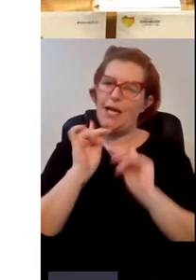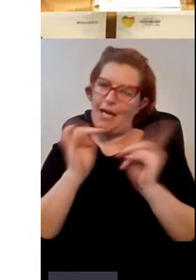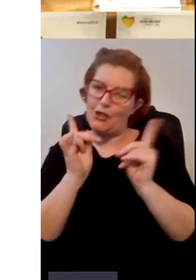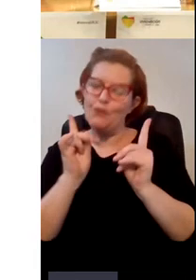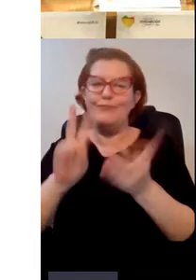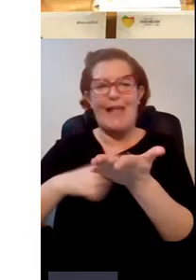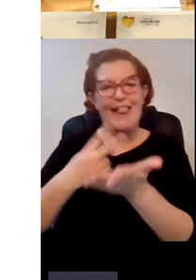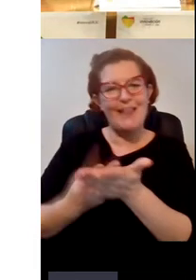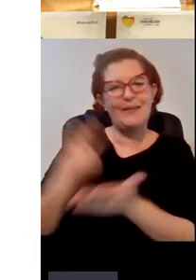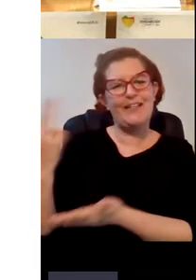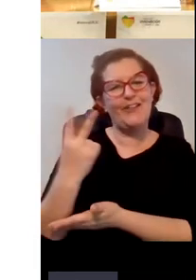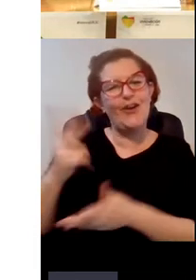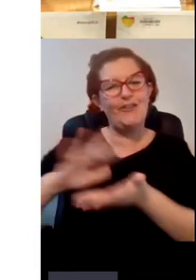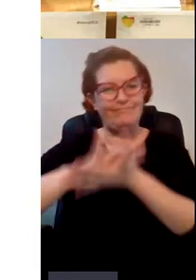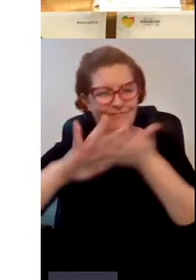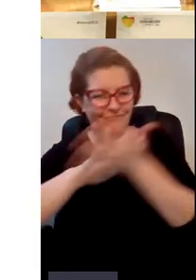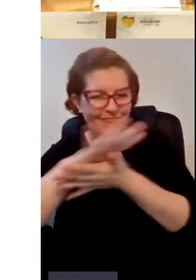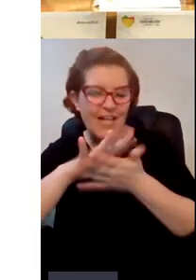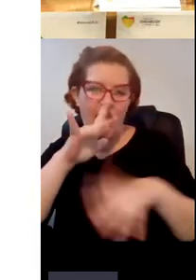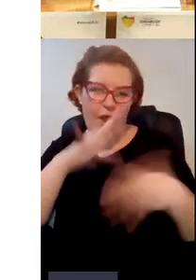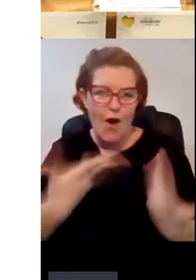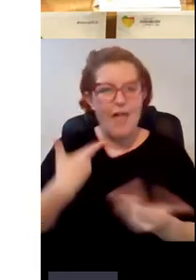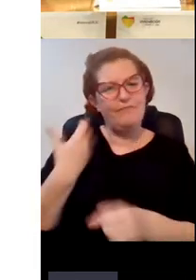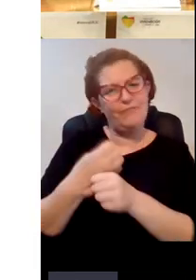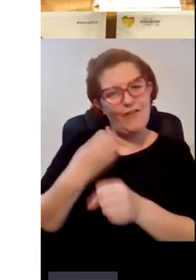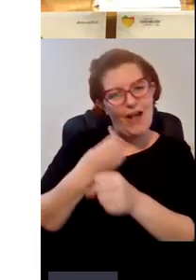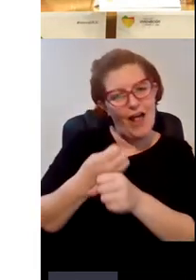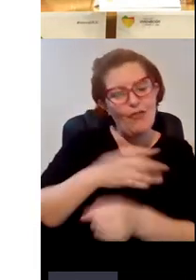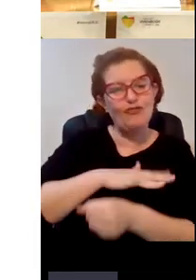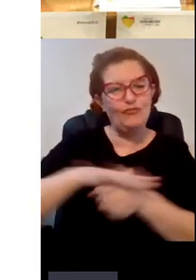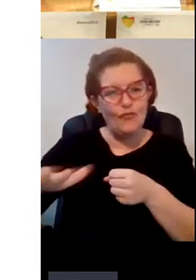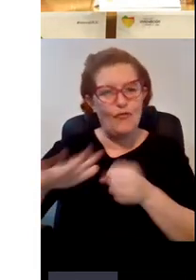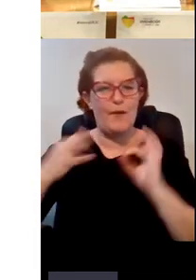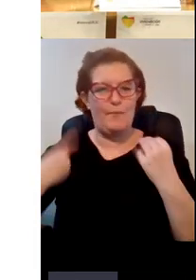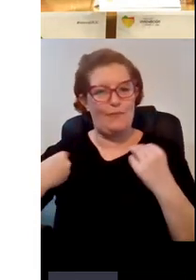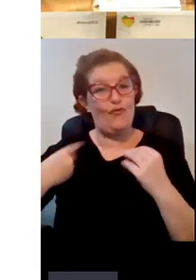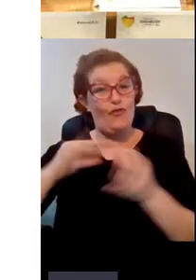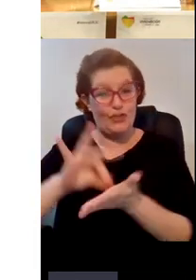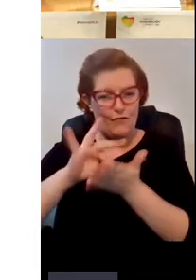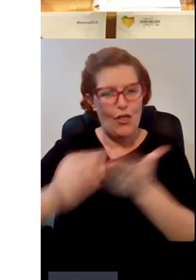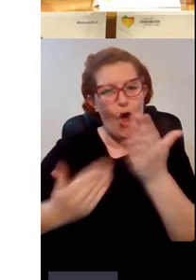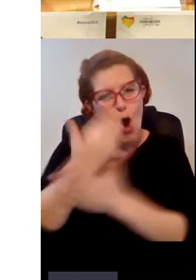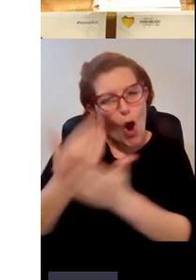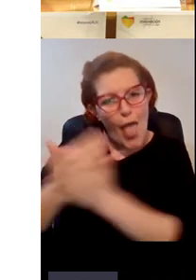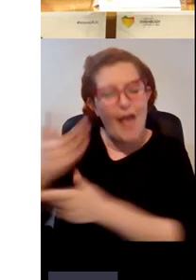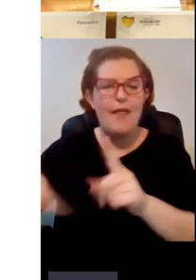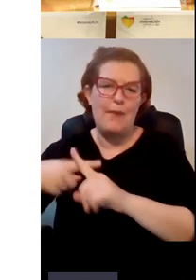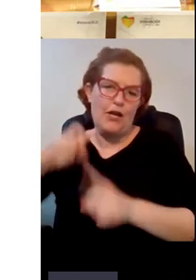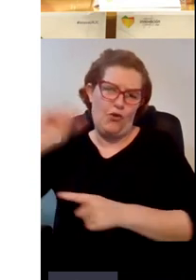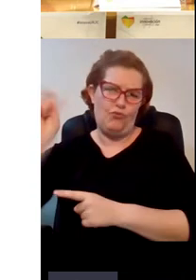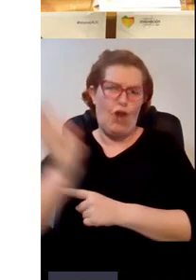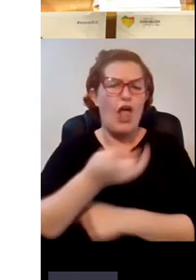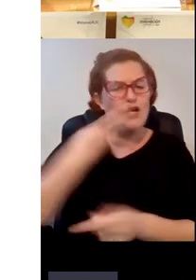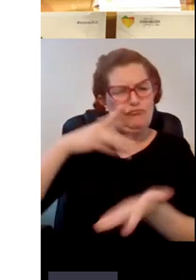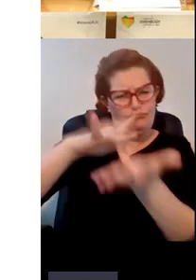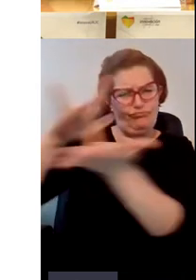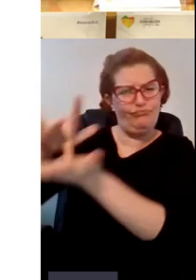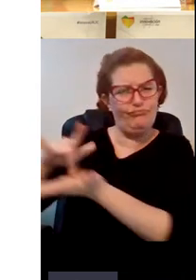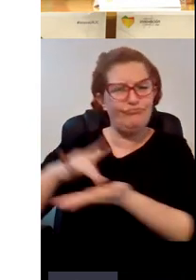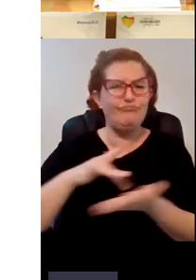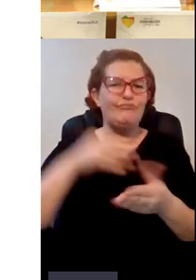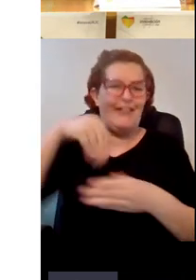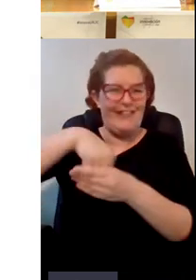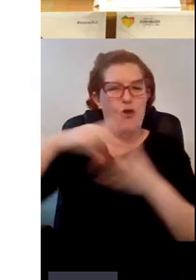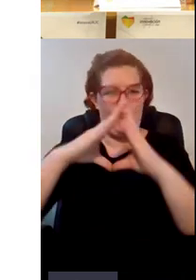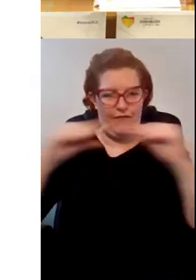intérpretes de lengua de signos que tenemos que están cubriendo esta jornada y otras muchas que se hacen en la